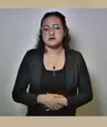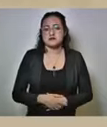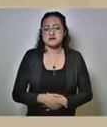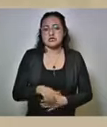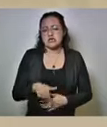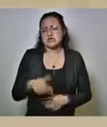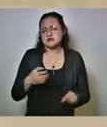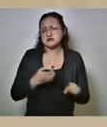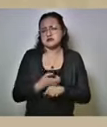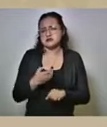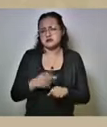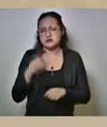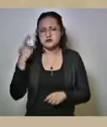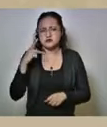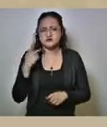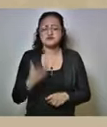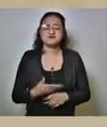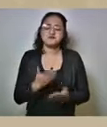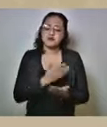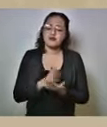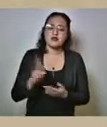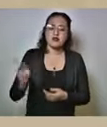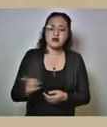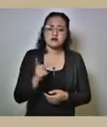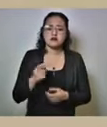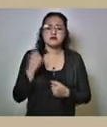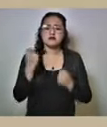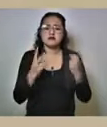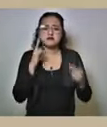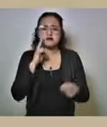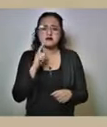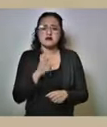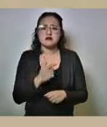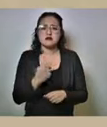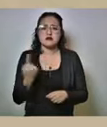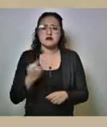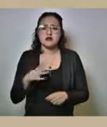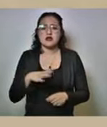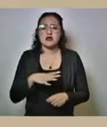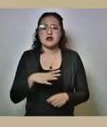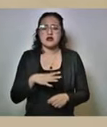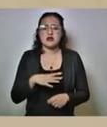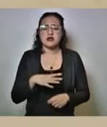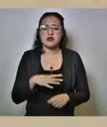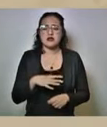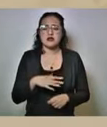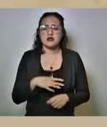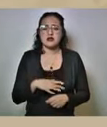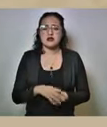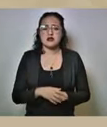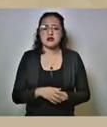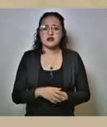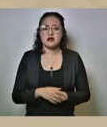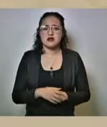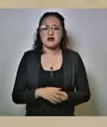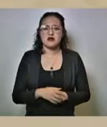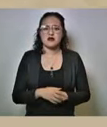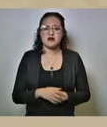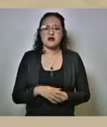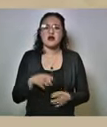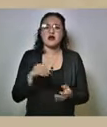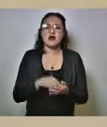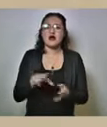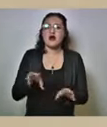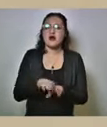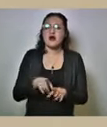Puebla y quisiera también preguntarle varios medios de comunicación señalan que hay un brote digamos que marcado en la central